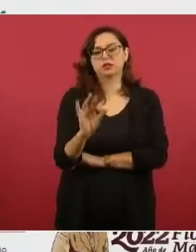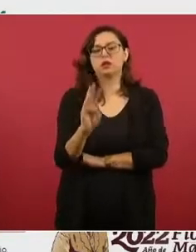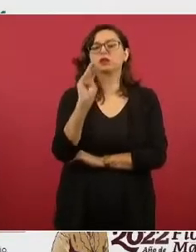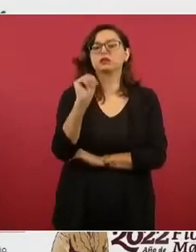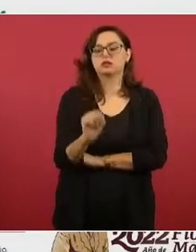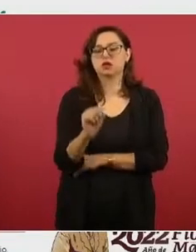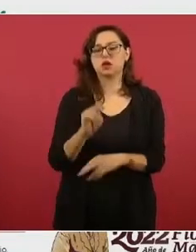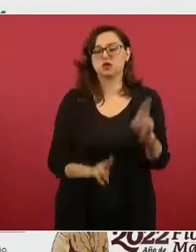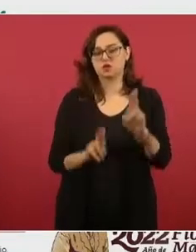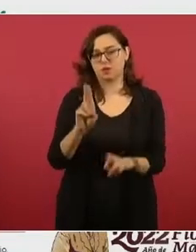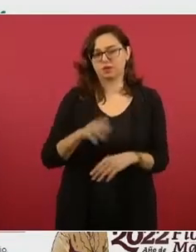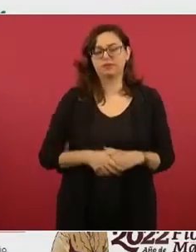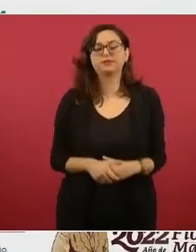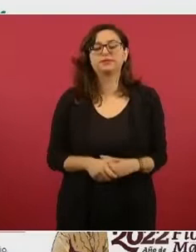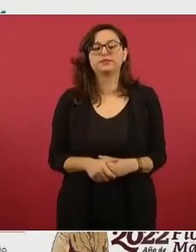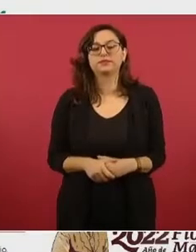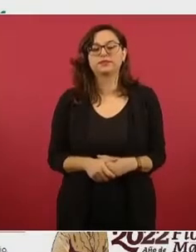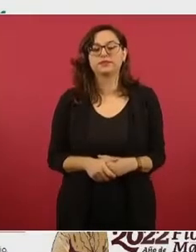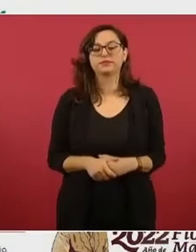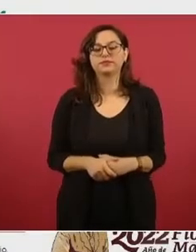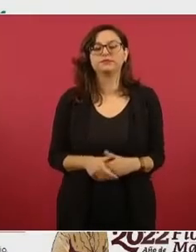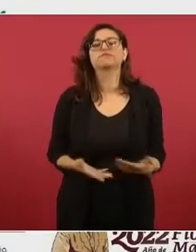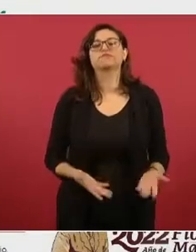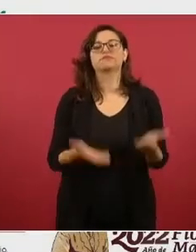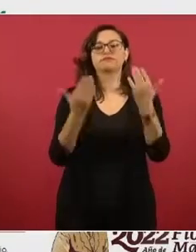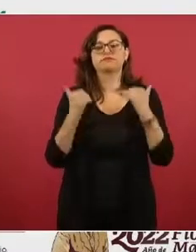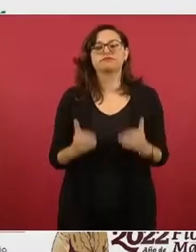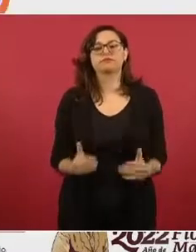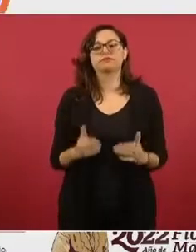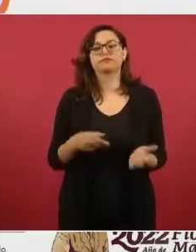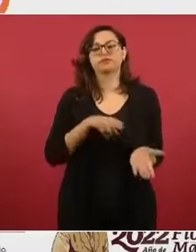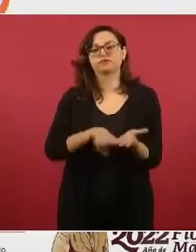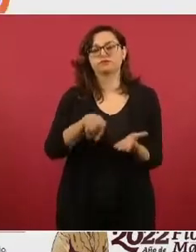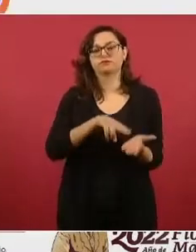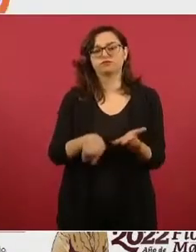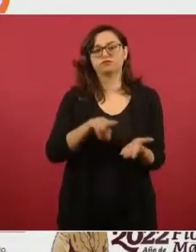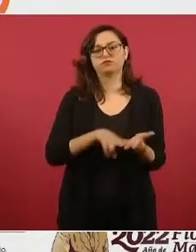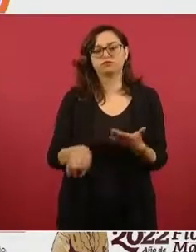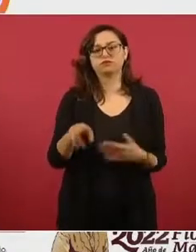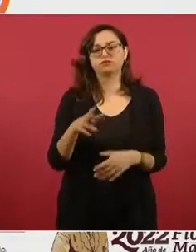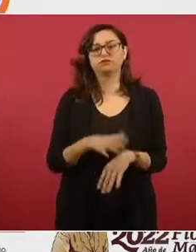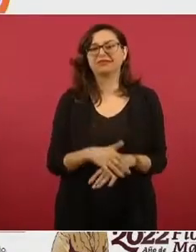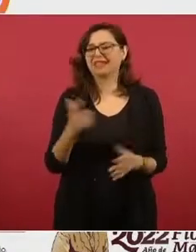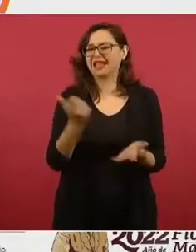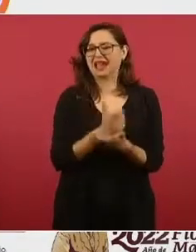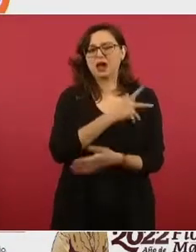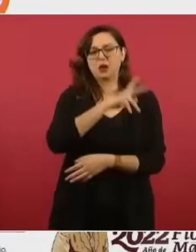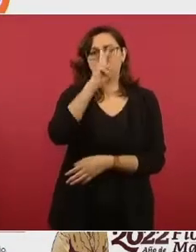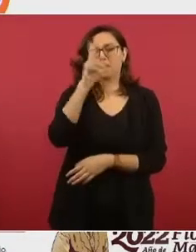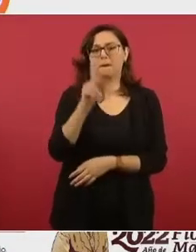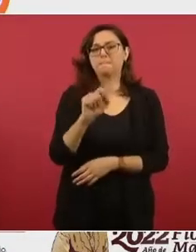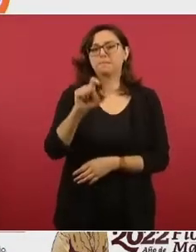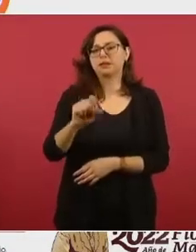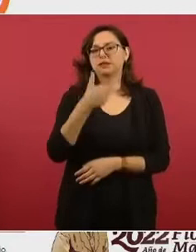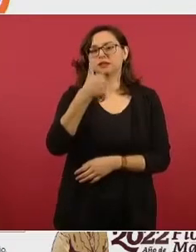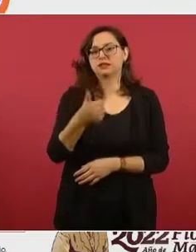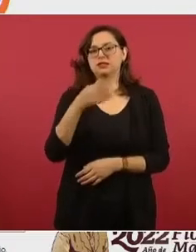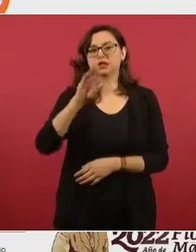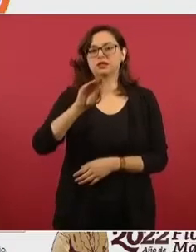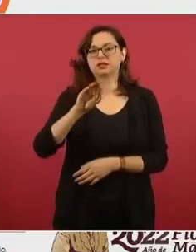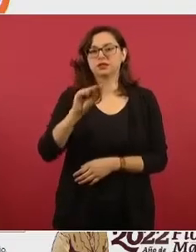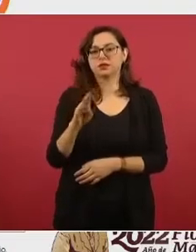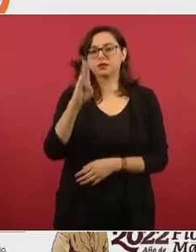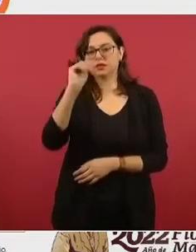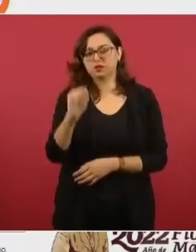México de Shell. Las más caras del diésel, 26.99 de la 76 en